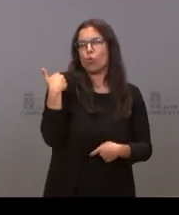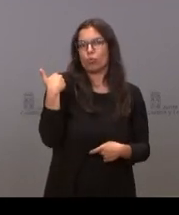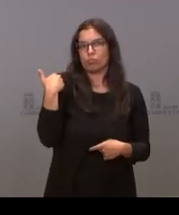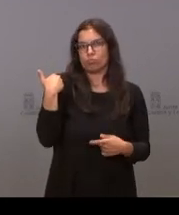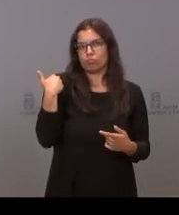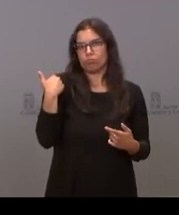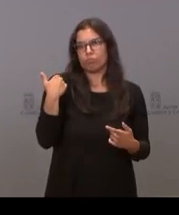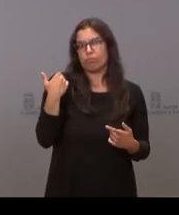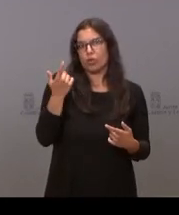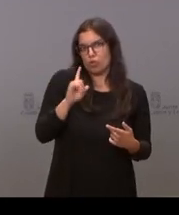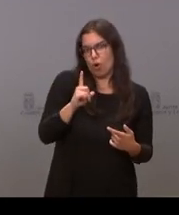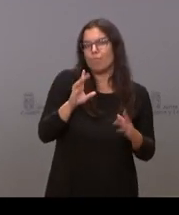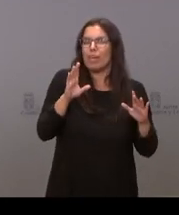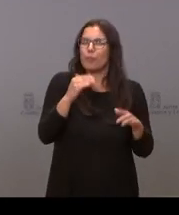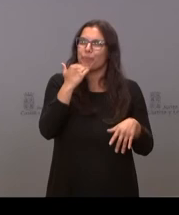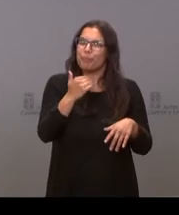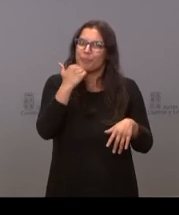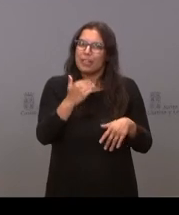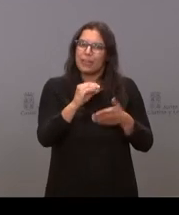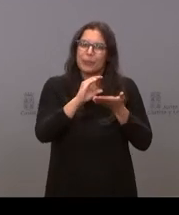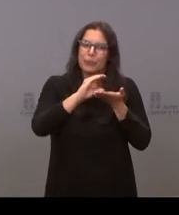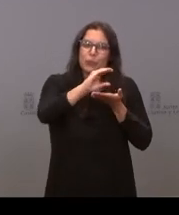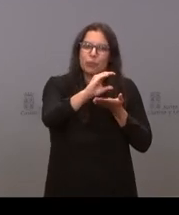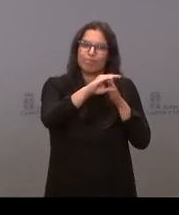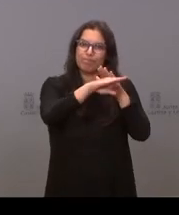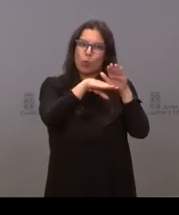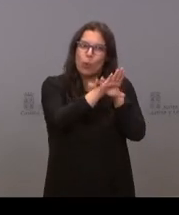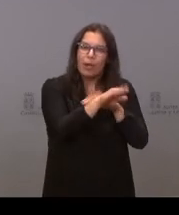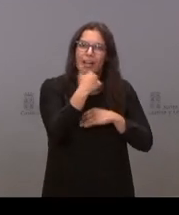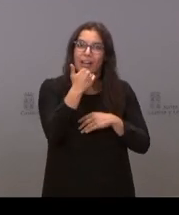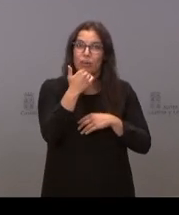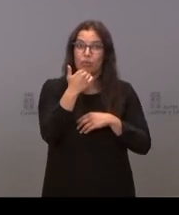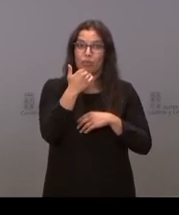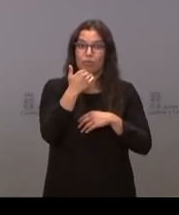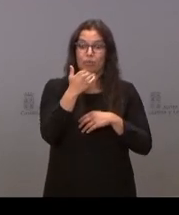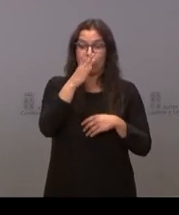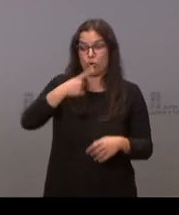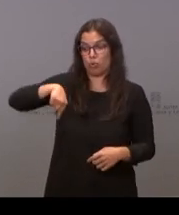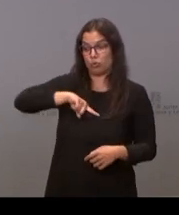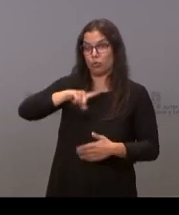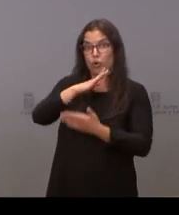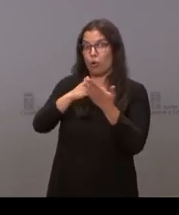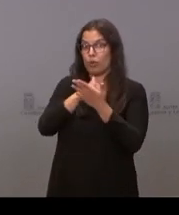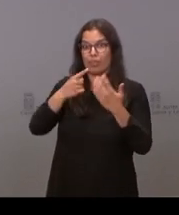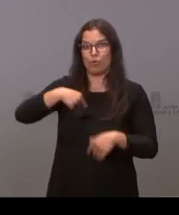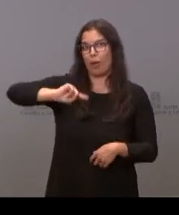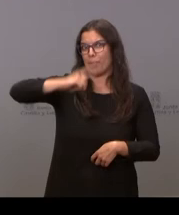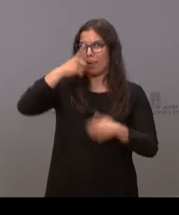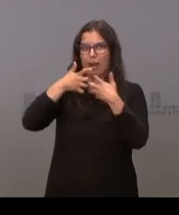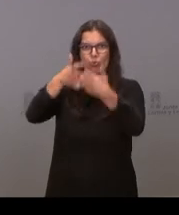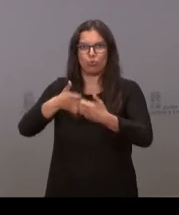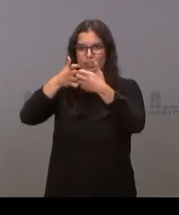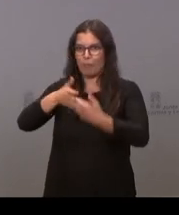ejercicios pretéritos, pero sí el Estado autonómico, las autonomías, seguimos en la primera línea de lucha contra